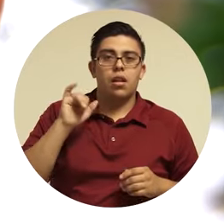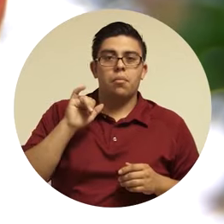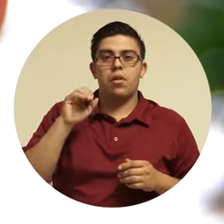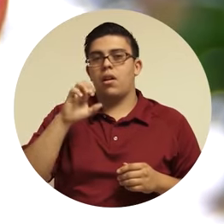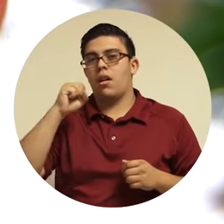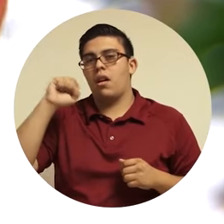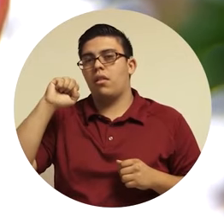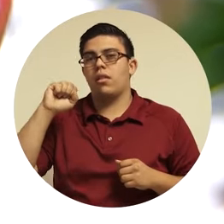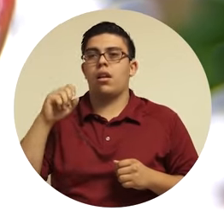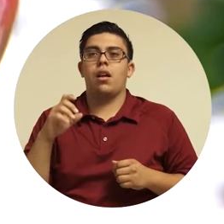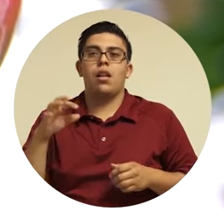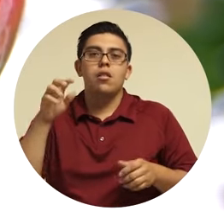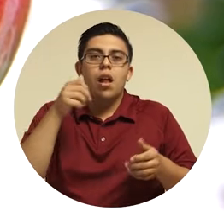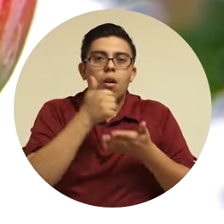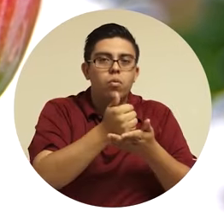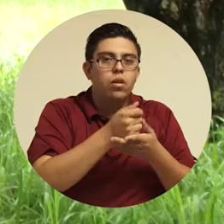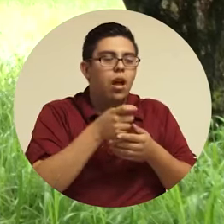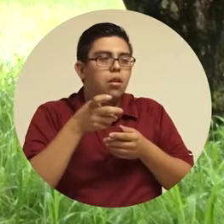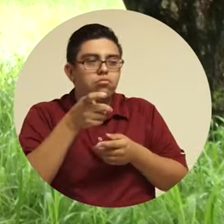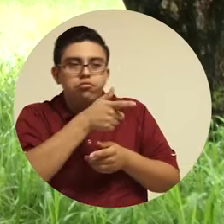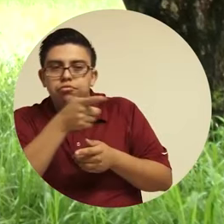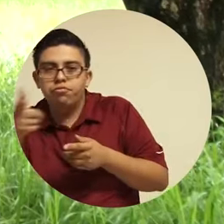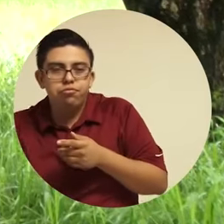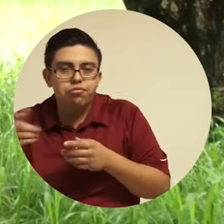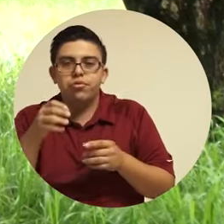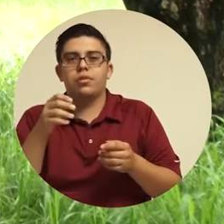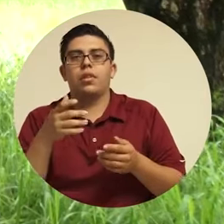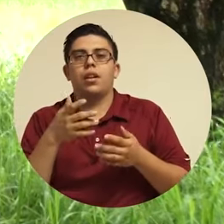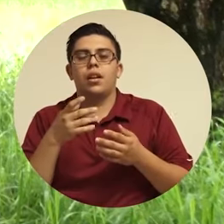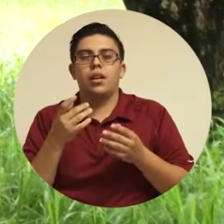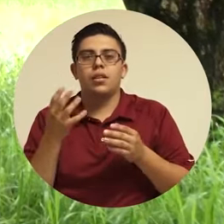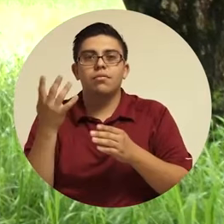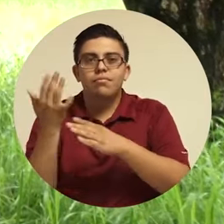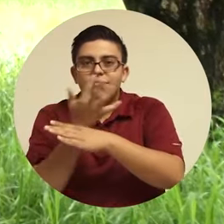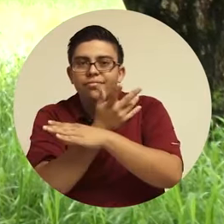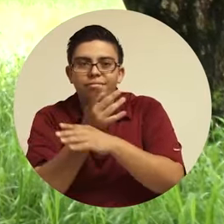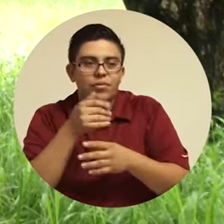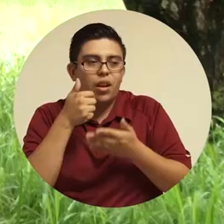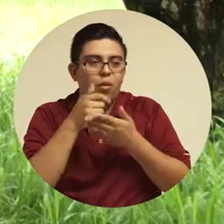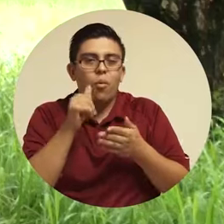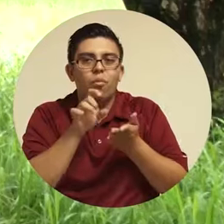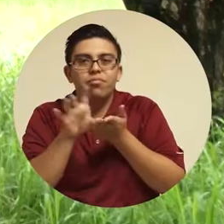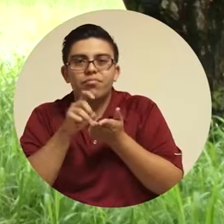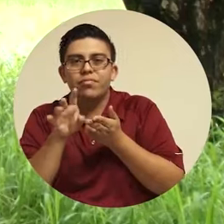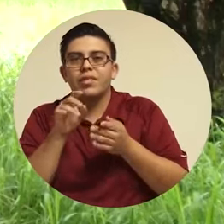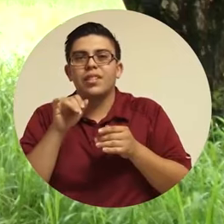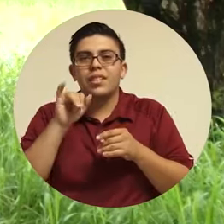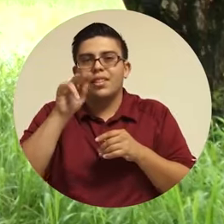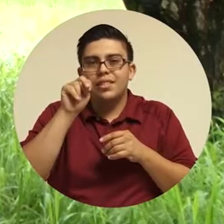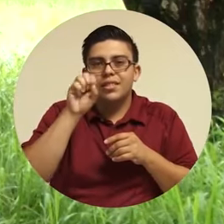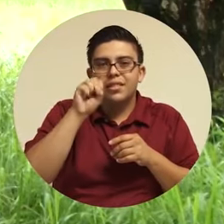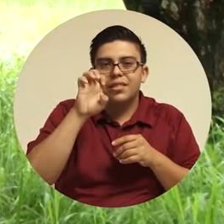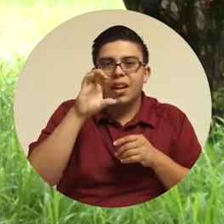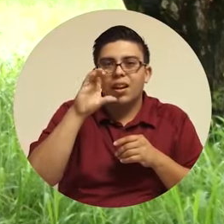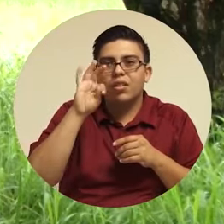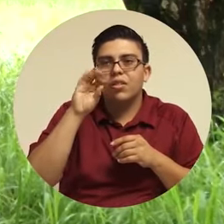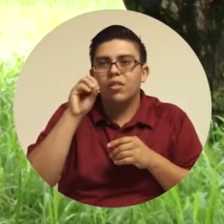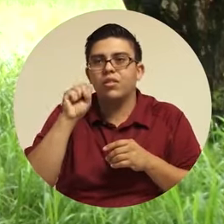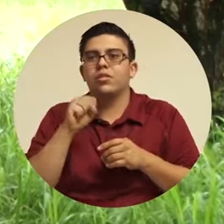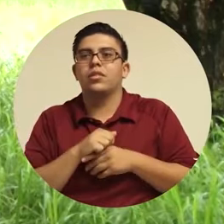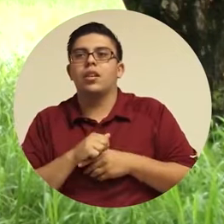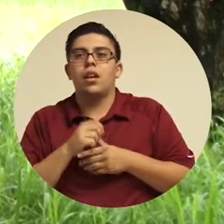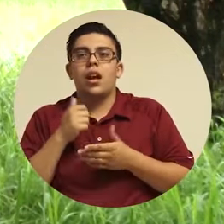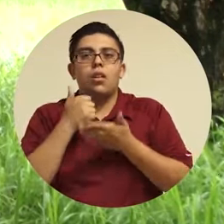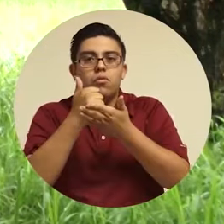gana los que me ayudan a fumigar, ganan los que me ayudan a pegar el mango, gana al que yo le vendo el